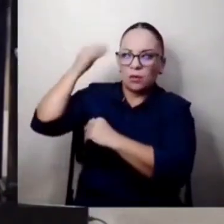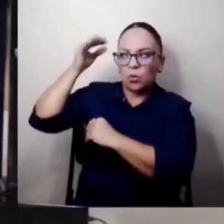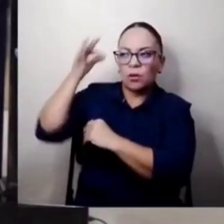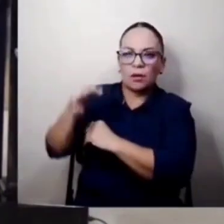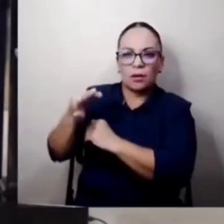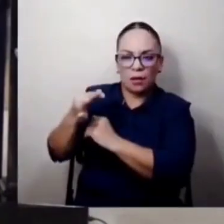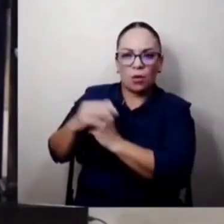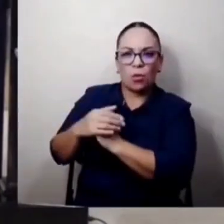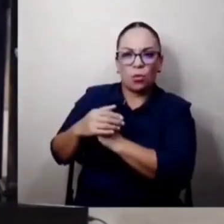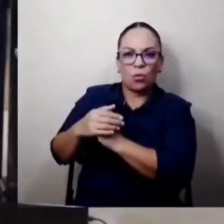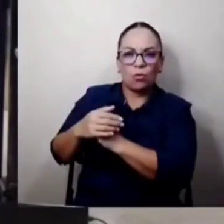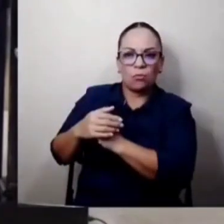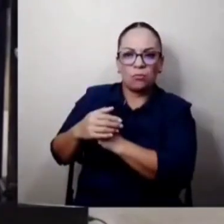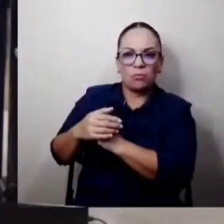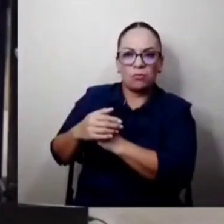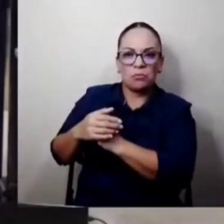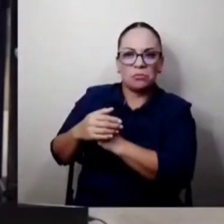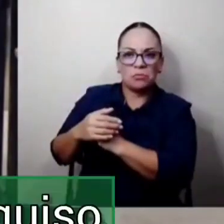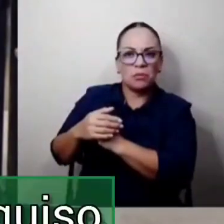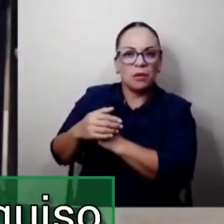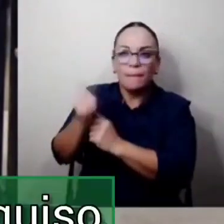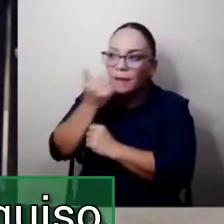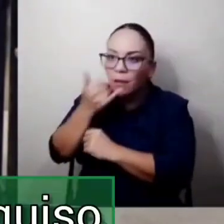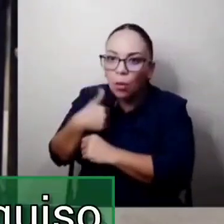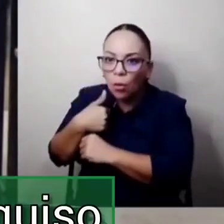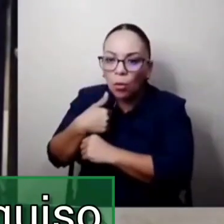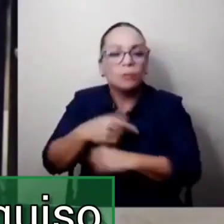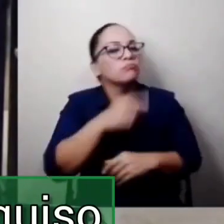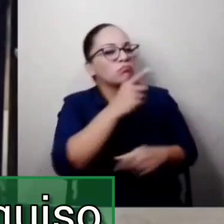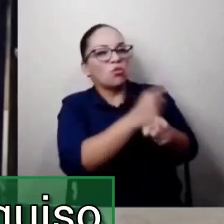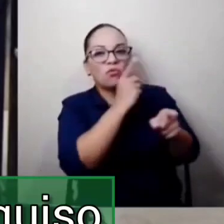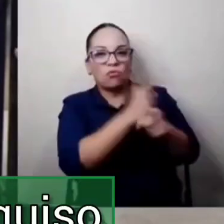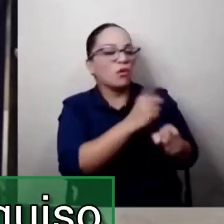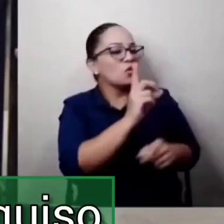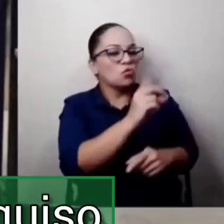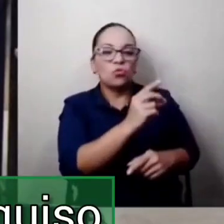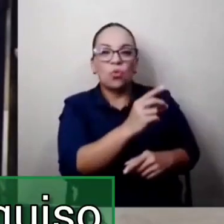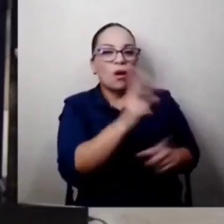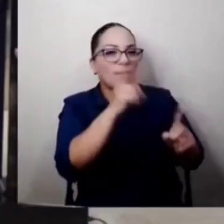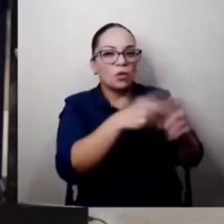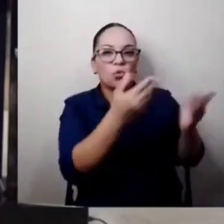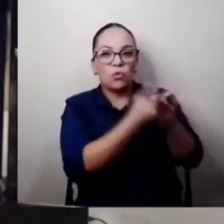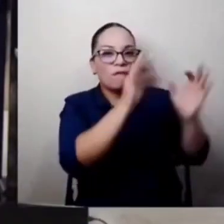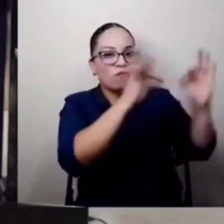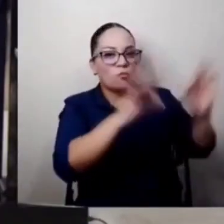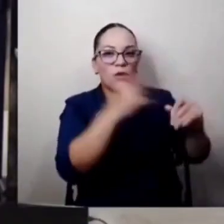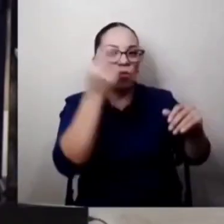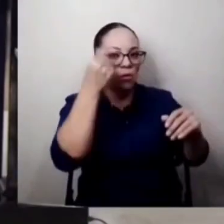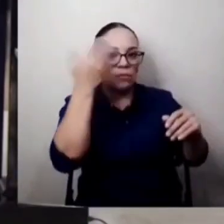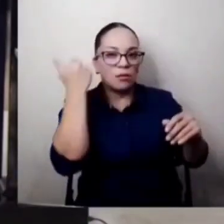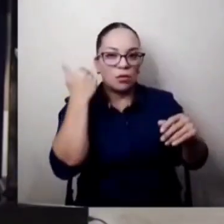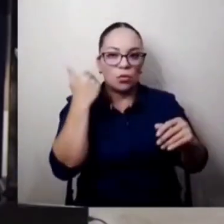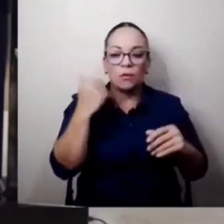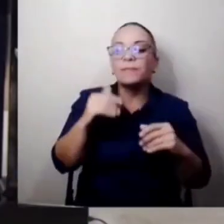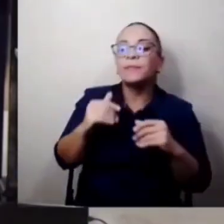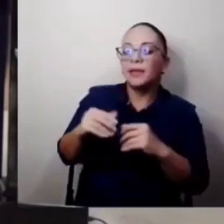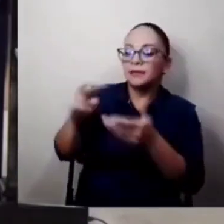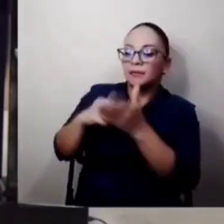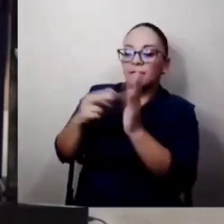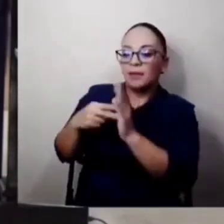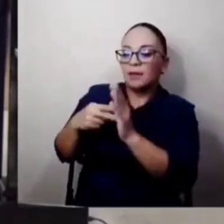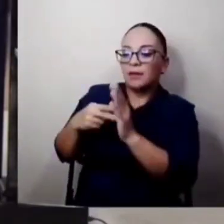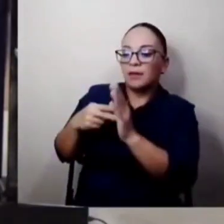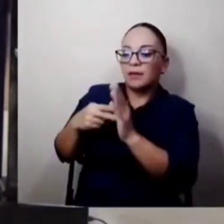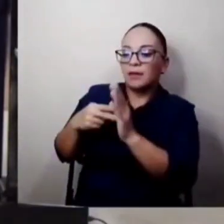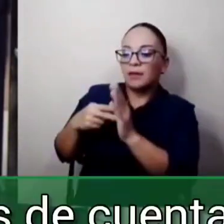no quiso, ¿me equivoco o no? Sí, no aplicó la nueva fórmula. No quiso usar la nueva fórmula que le